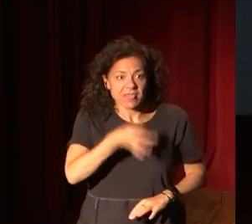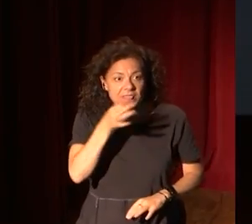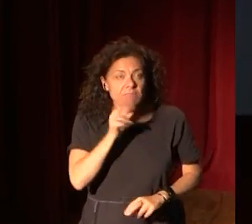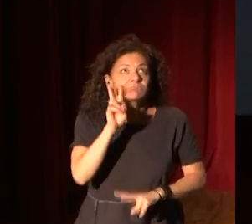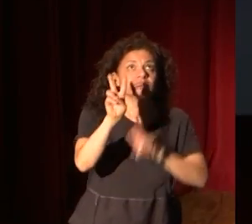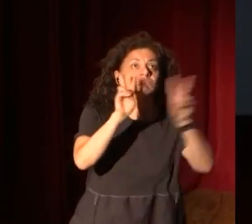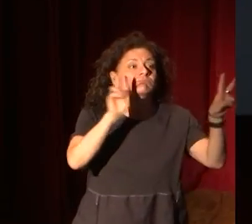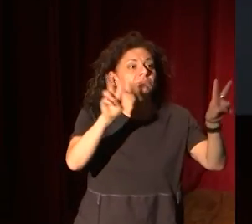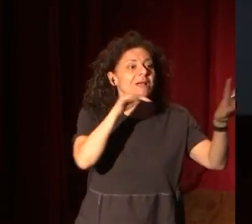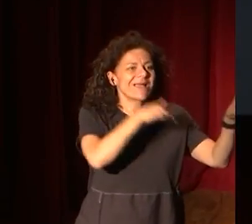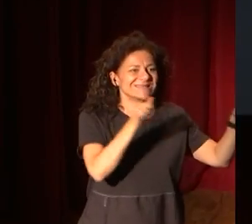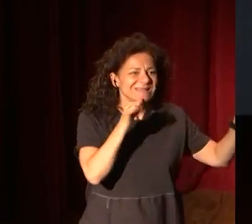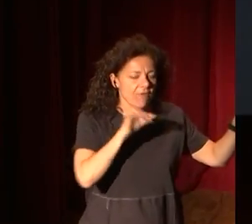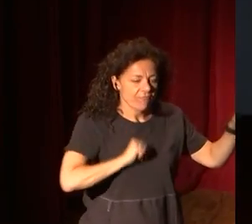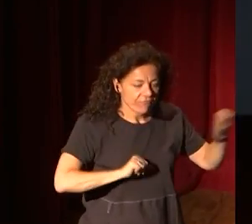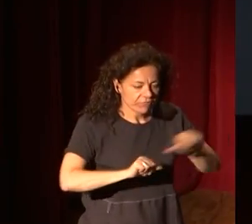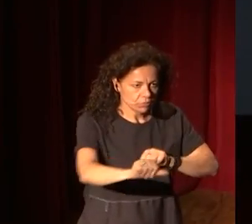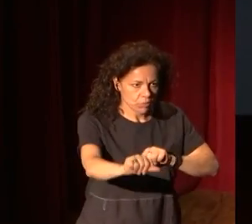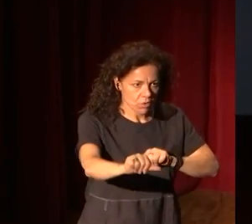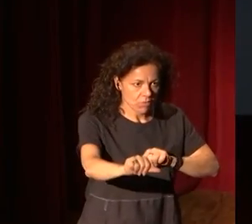Este es el futuro del museo.